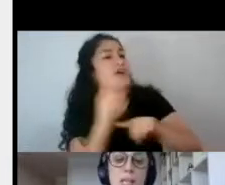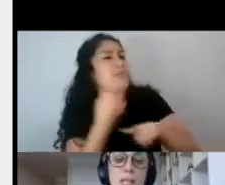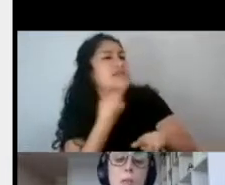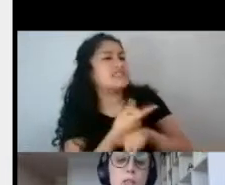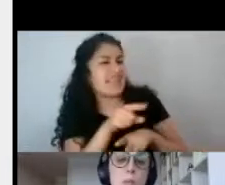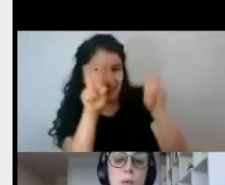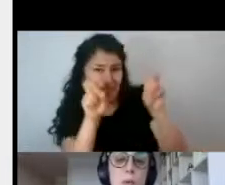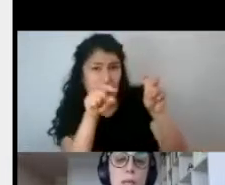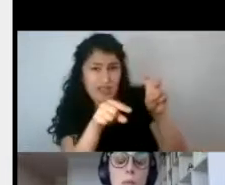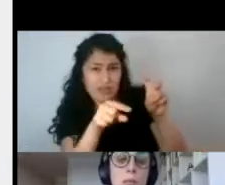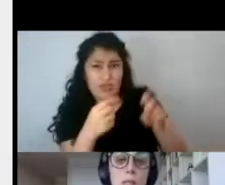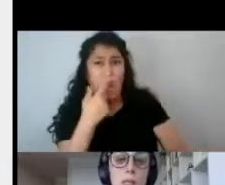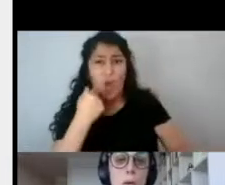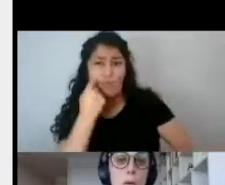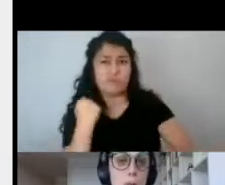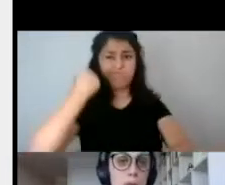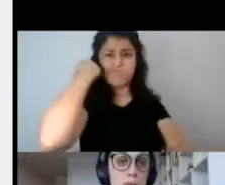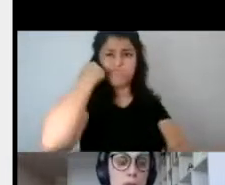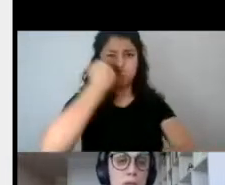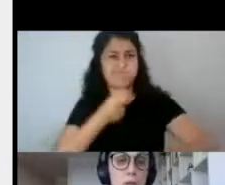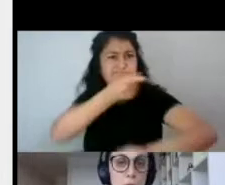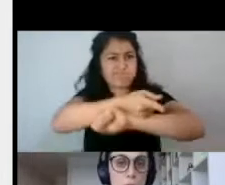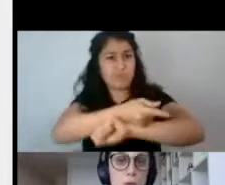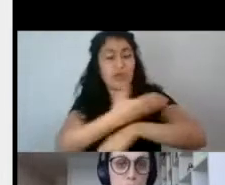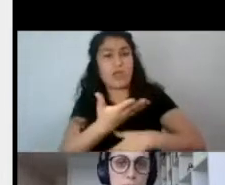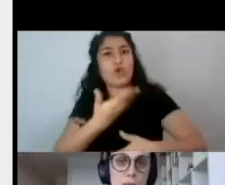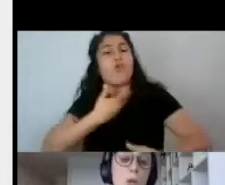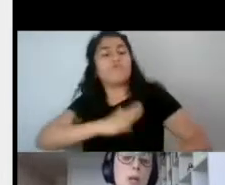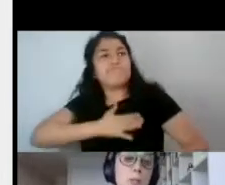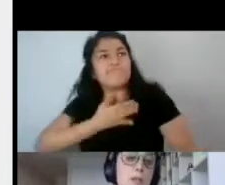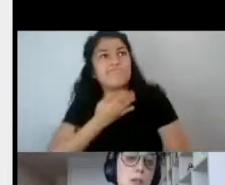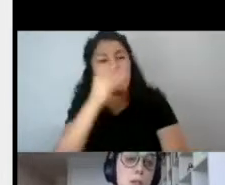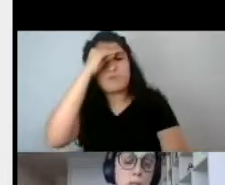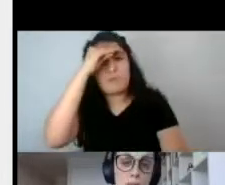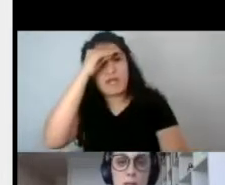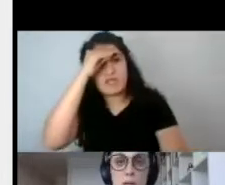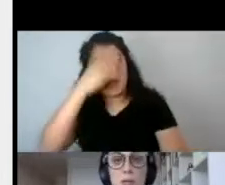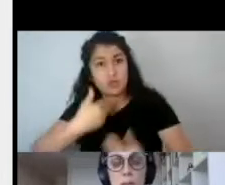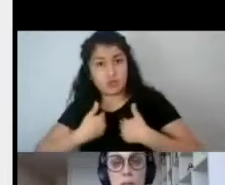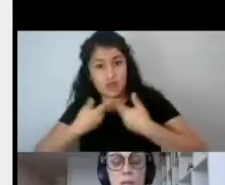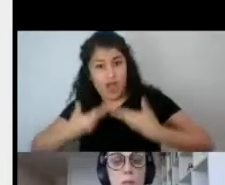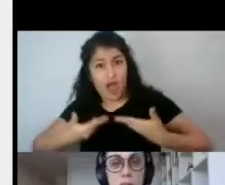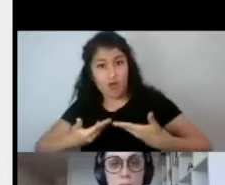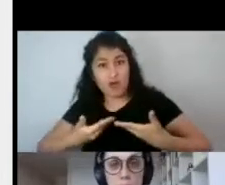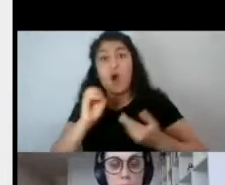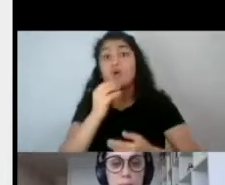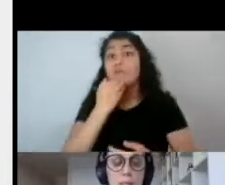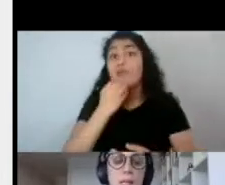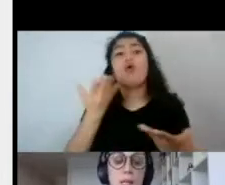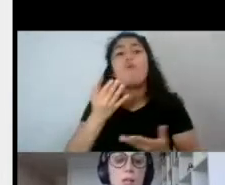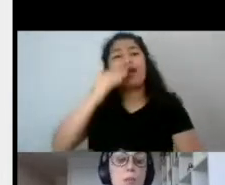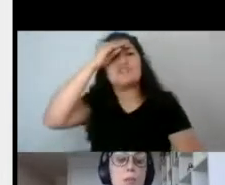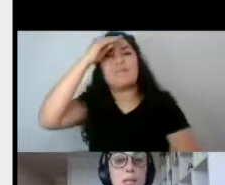esa dominación masculina es muy distinta a cómo la hemos vivido nosotras, a cómo la han vivido, como les decía, nuestras madres, nuestras abuelas. Es